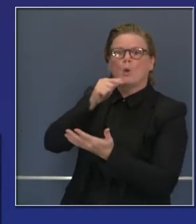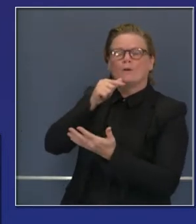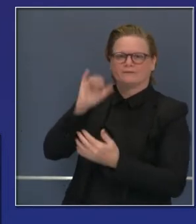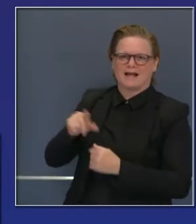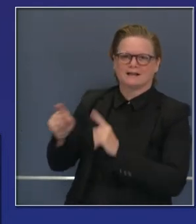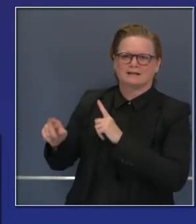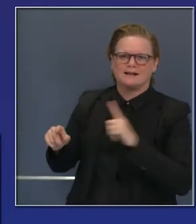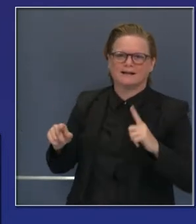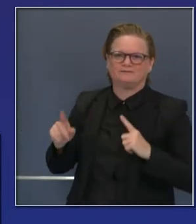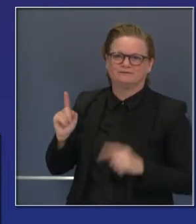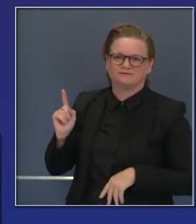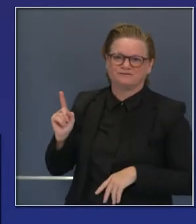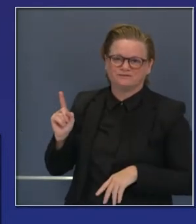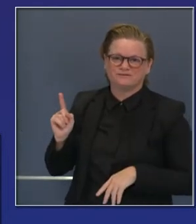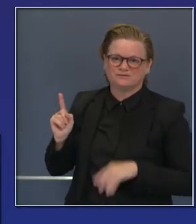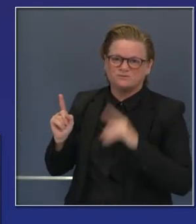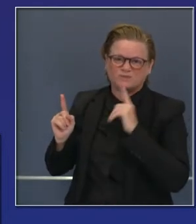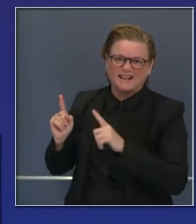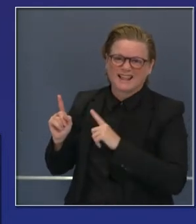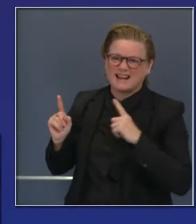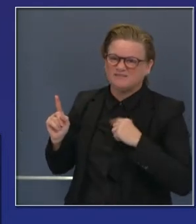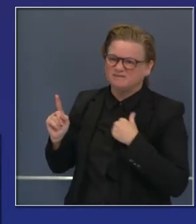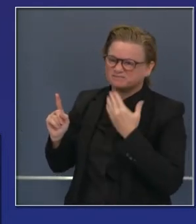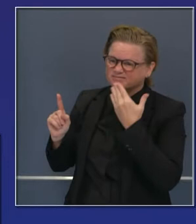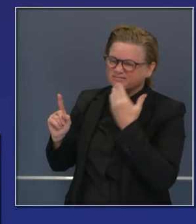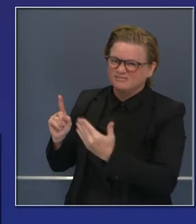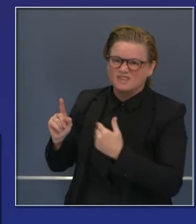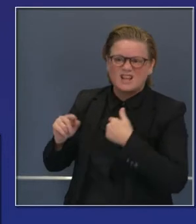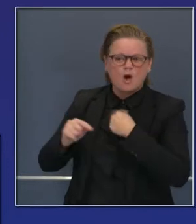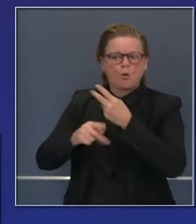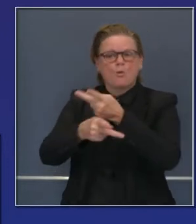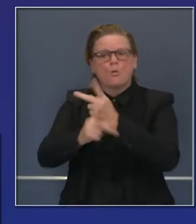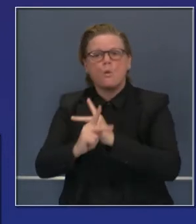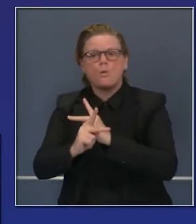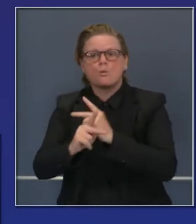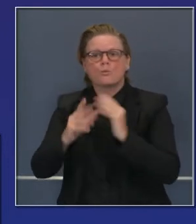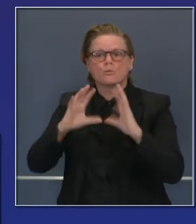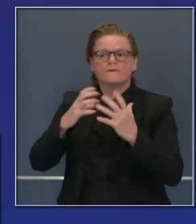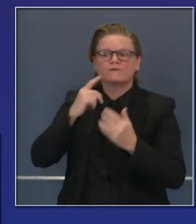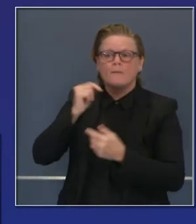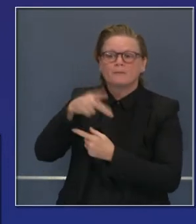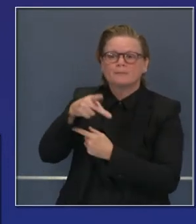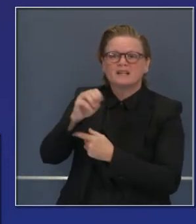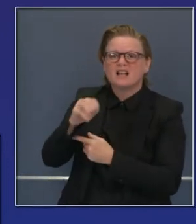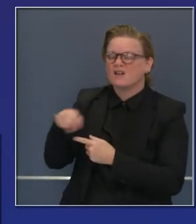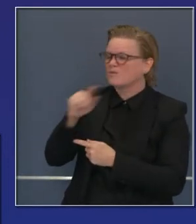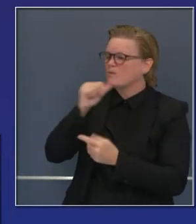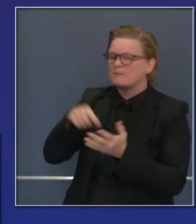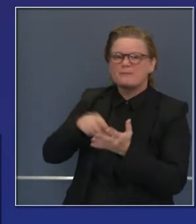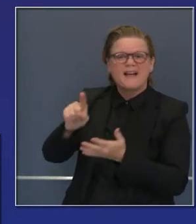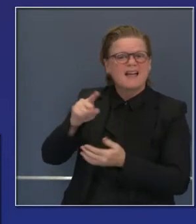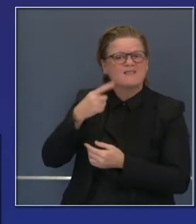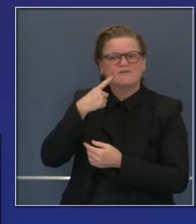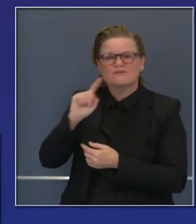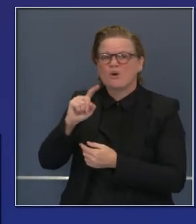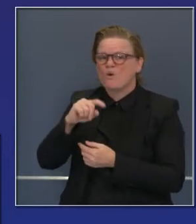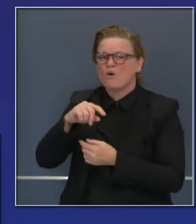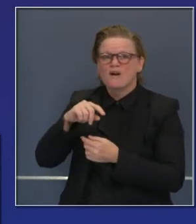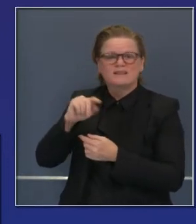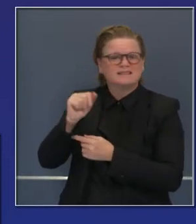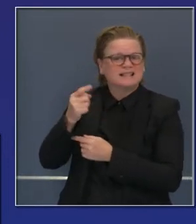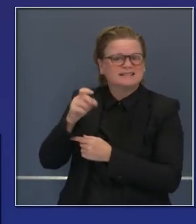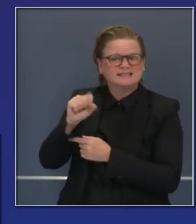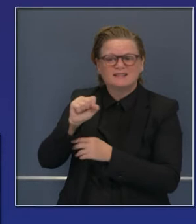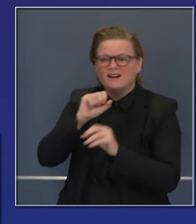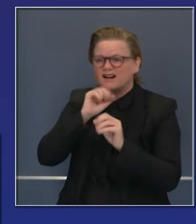Y también excluyen todos los préstamos de PPP de cualquier impuesto estatal como